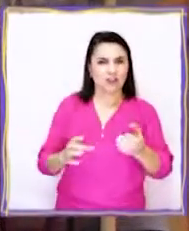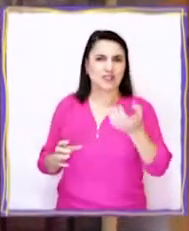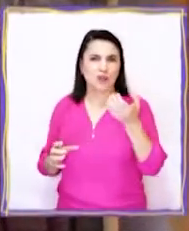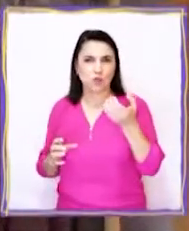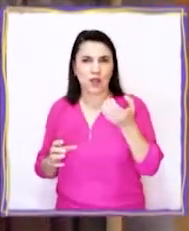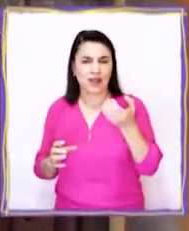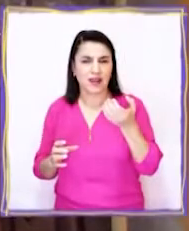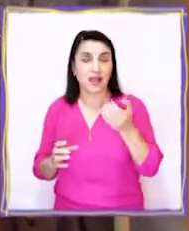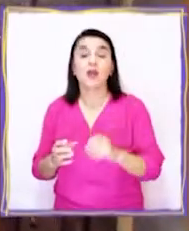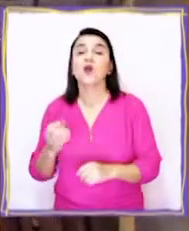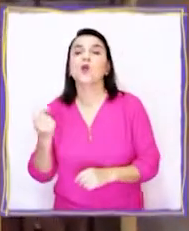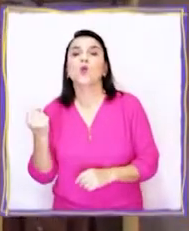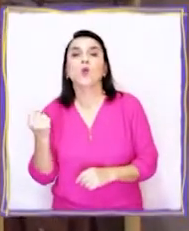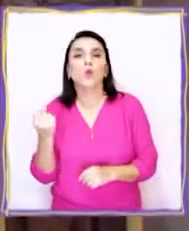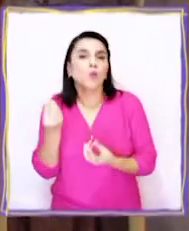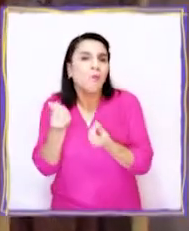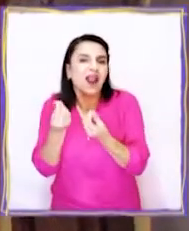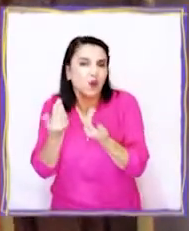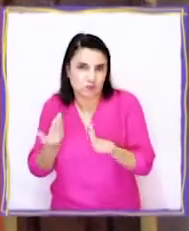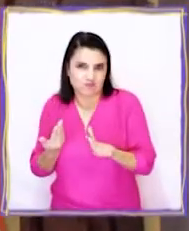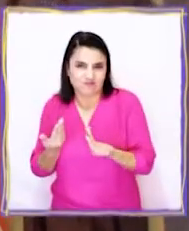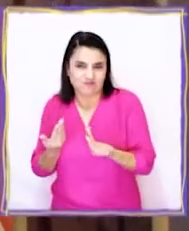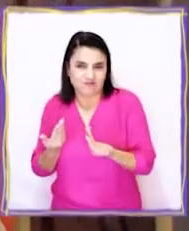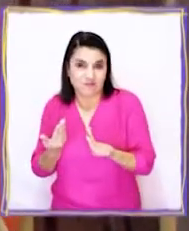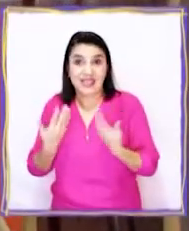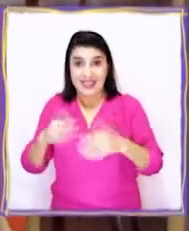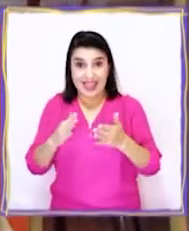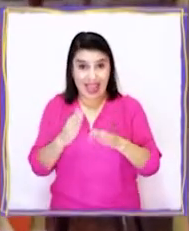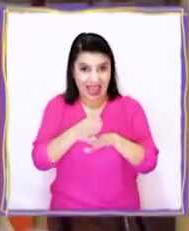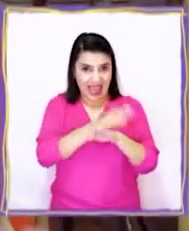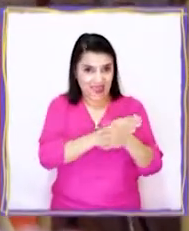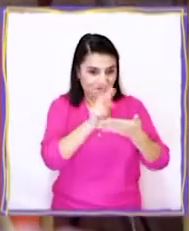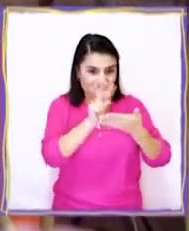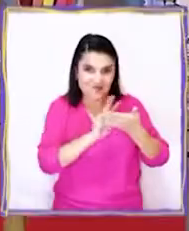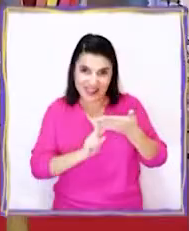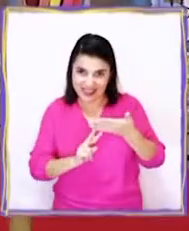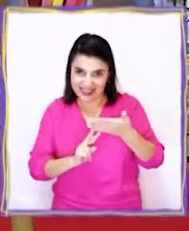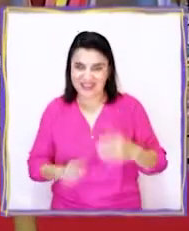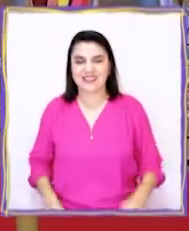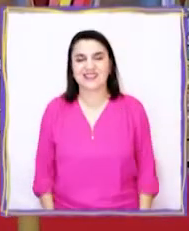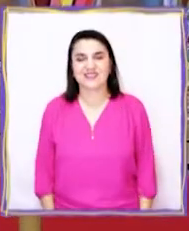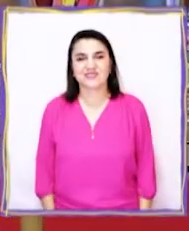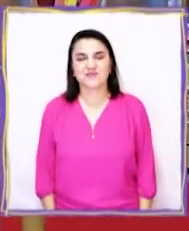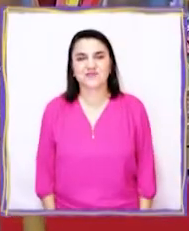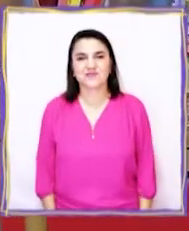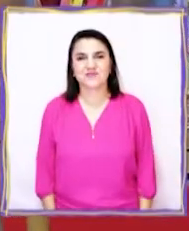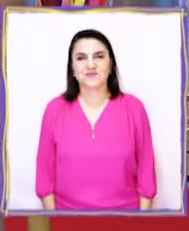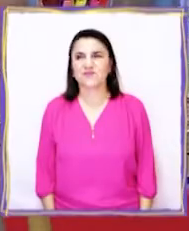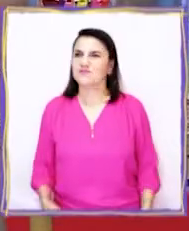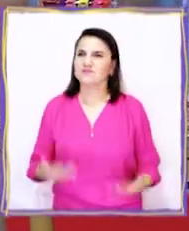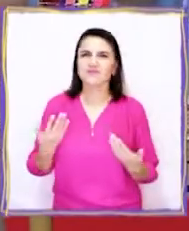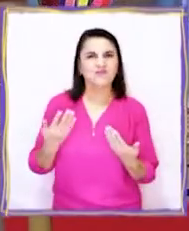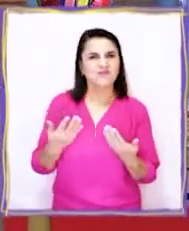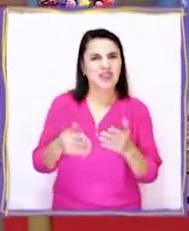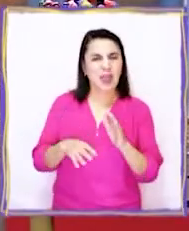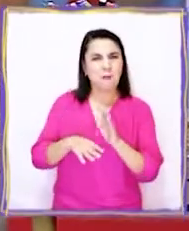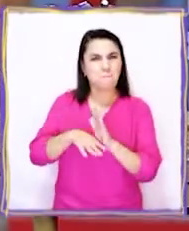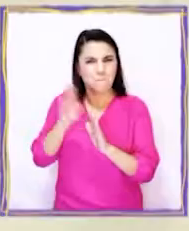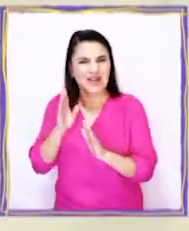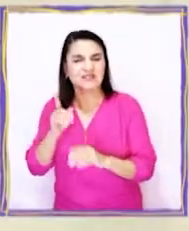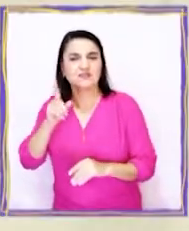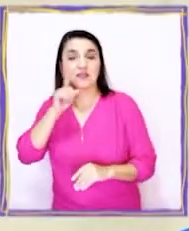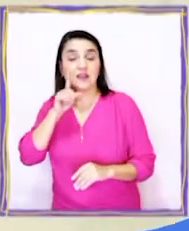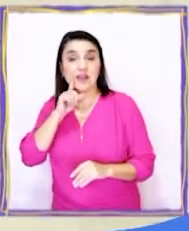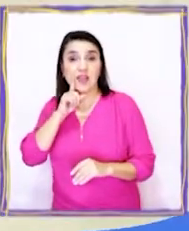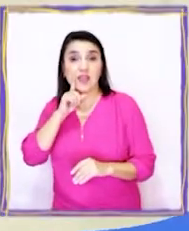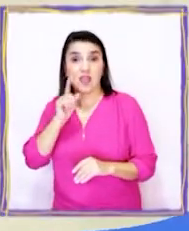el otro con el precio. ¿Se acuerdan que lo acabamos de leer en la infografía? ¡Genial! ¿A qué tenemos más acceso?